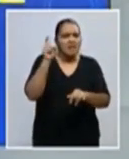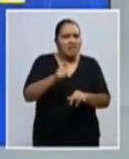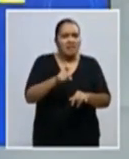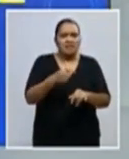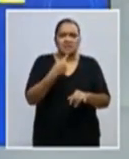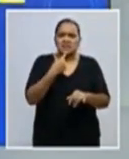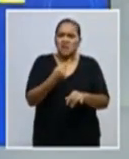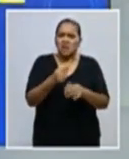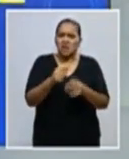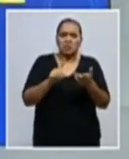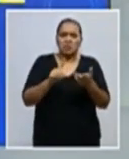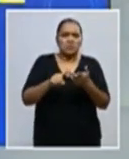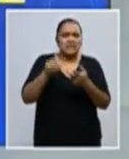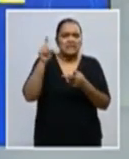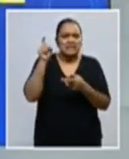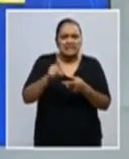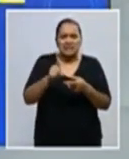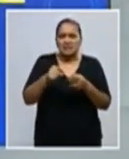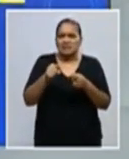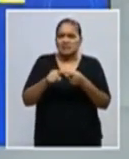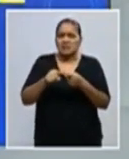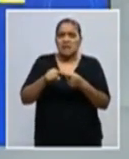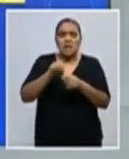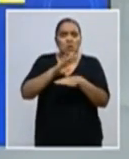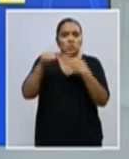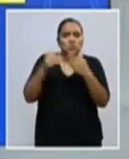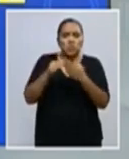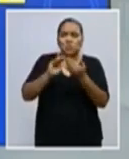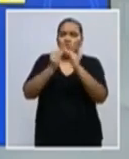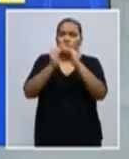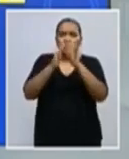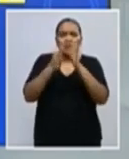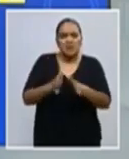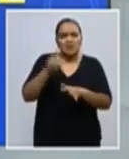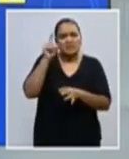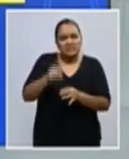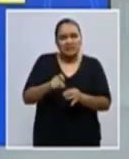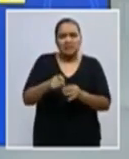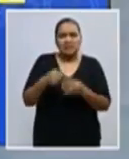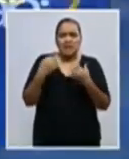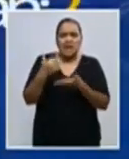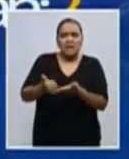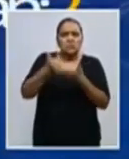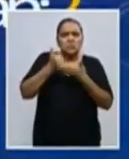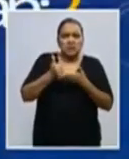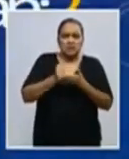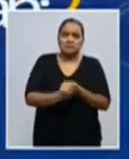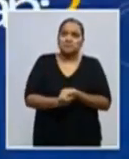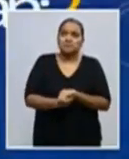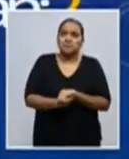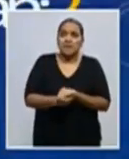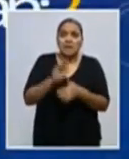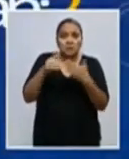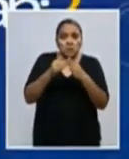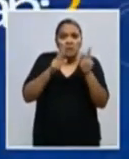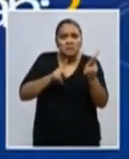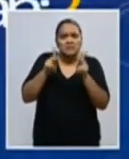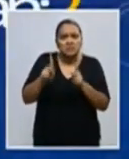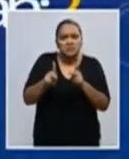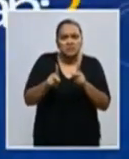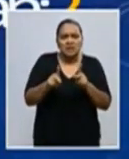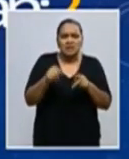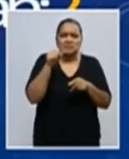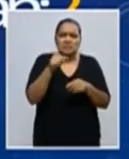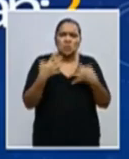si no tenemos la participación y colaboración de toda la ciudadanía. Y vemos los recuperados. También los recuperados, afortunadamente, corresponden al Departamento de